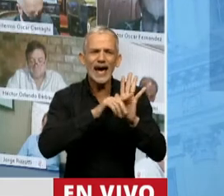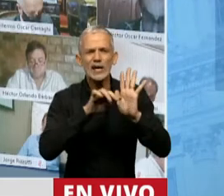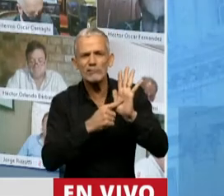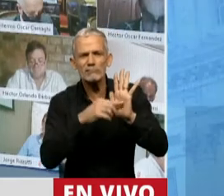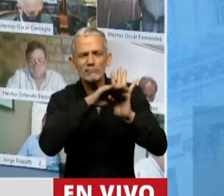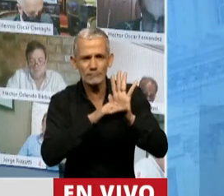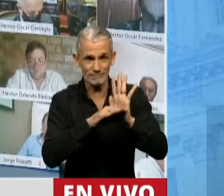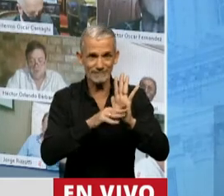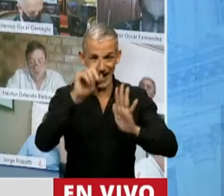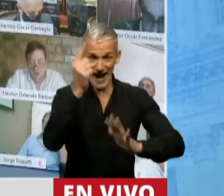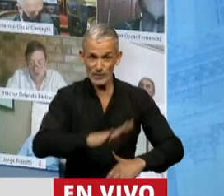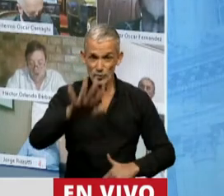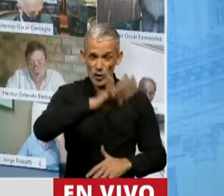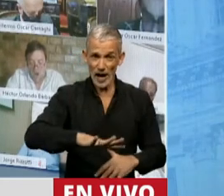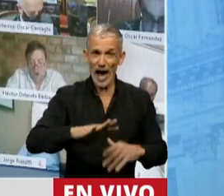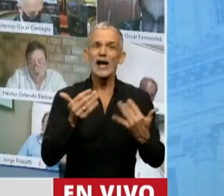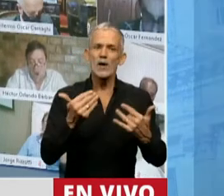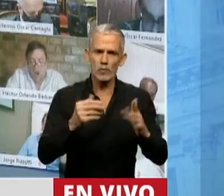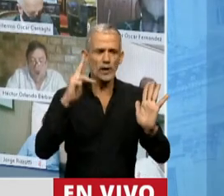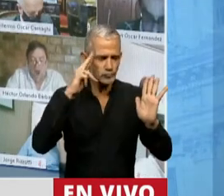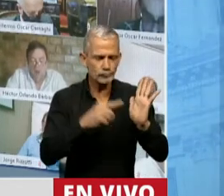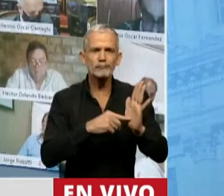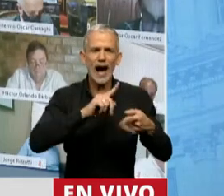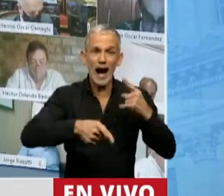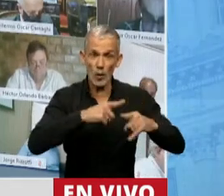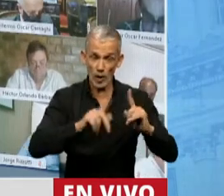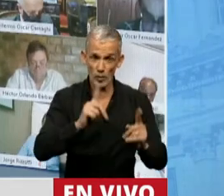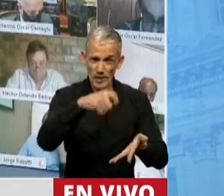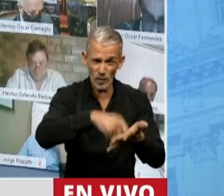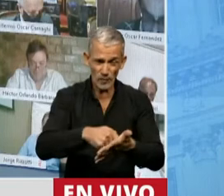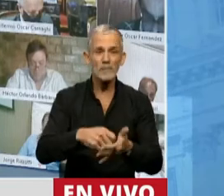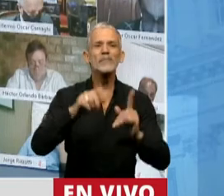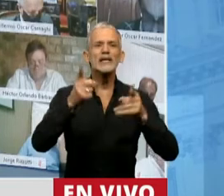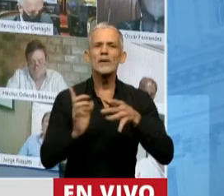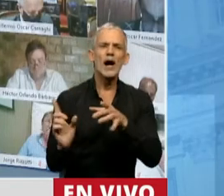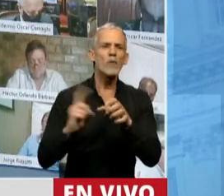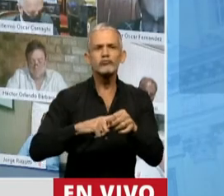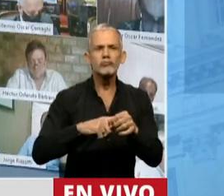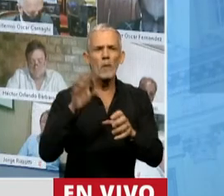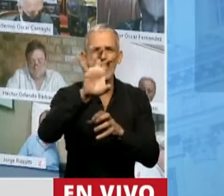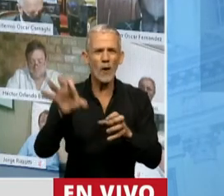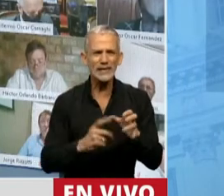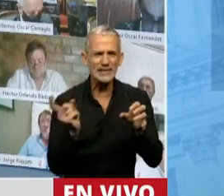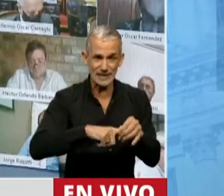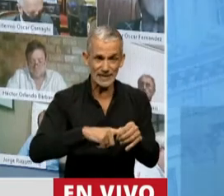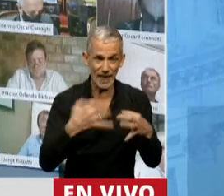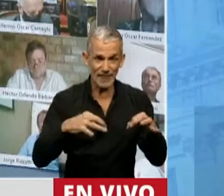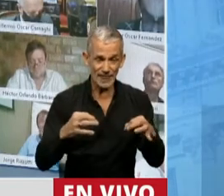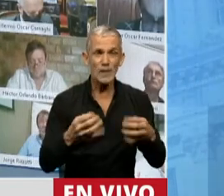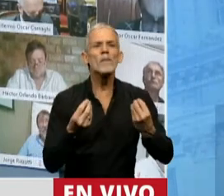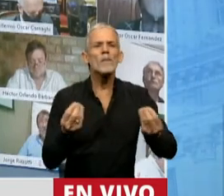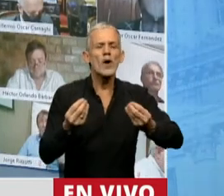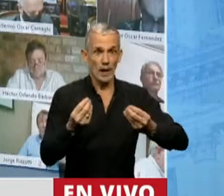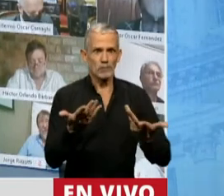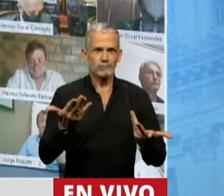no sólo a nivel nacional se pueda aplicar este tratado, sino también la adhesión a las provincias, justamente por